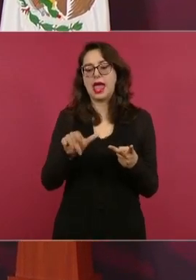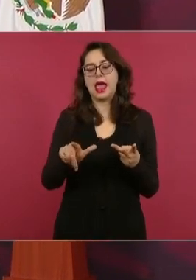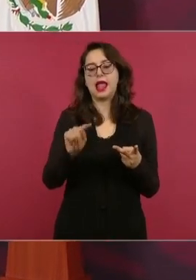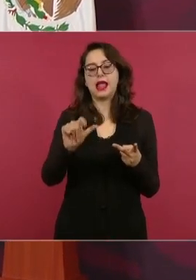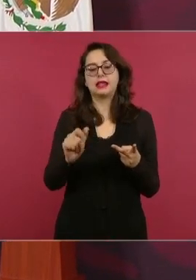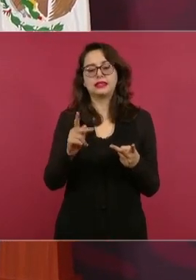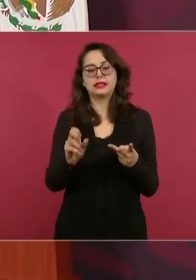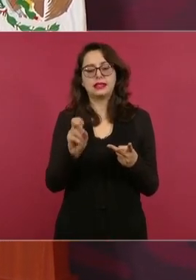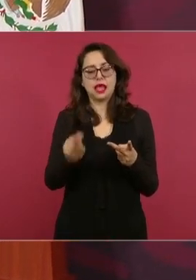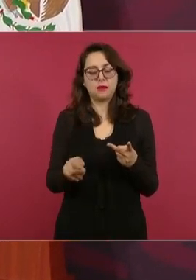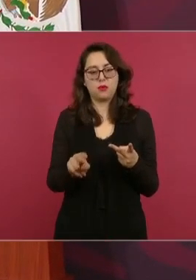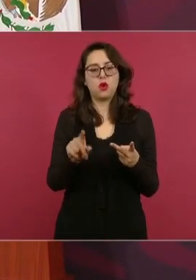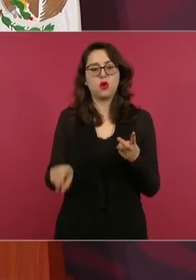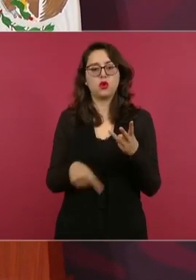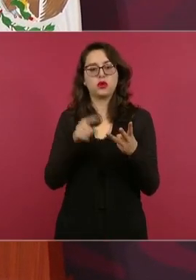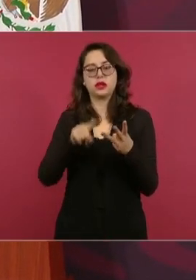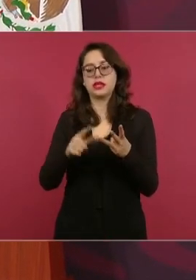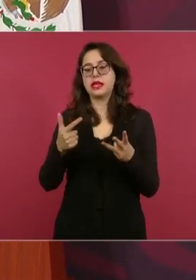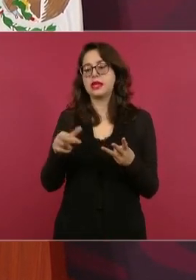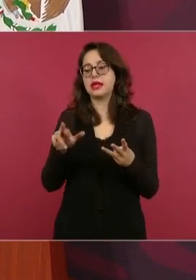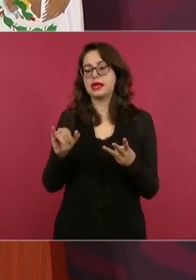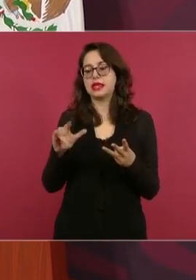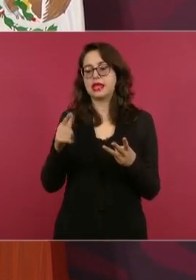el Usumacinta y el Grijalva en frontera